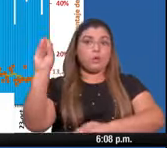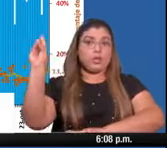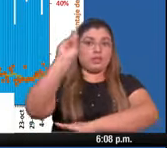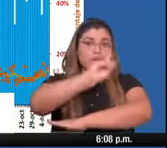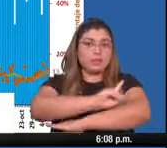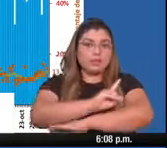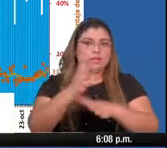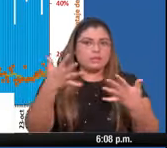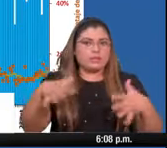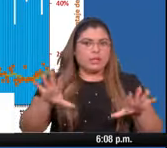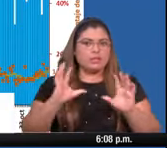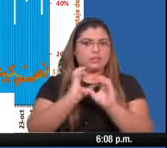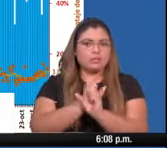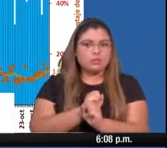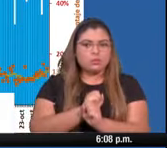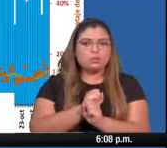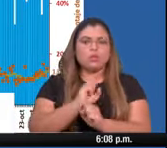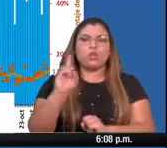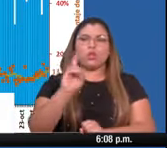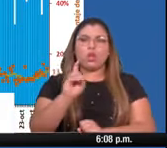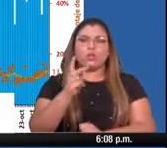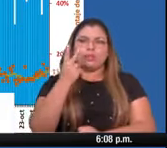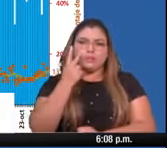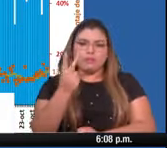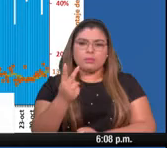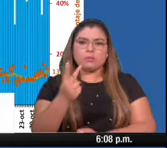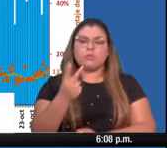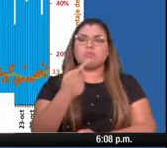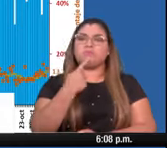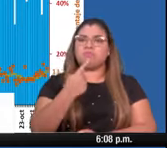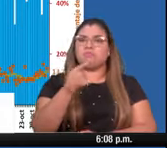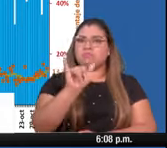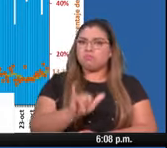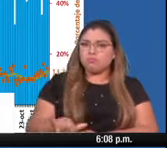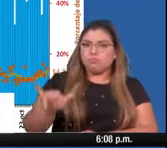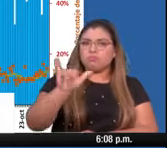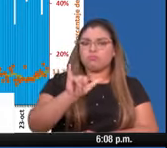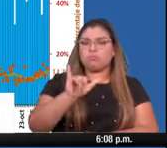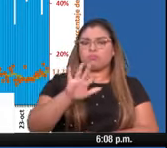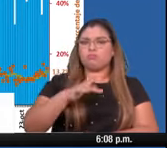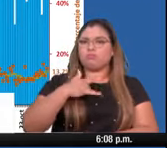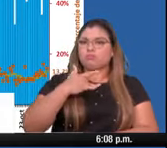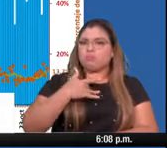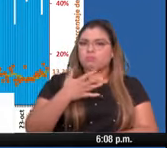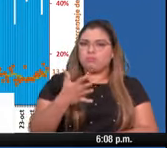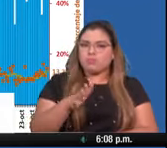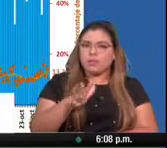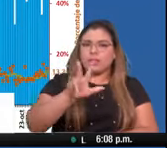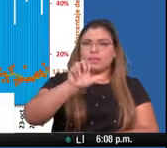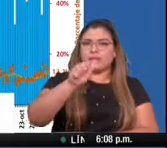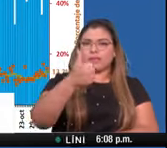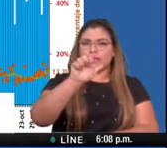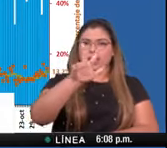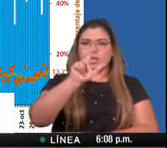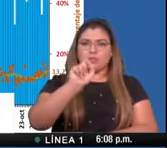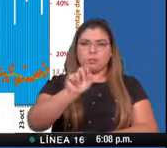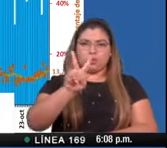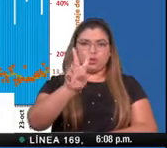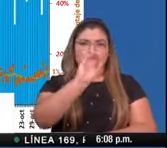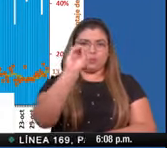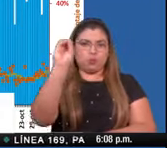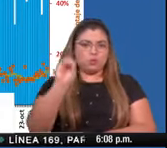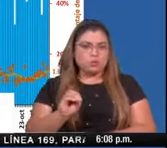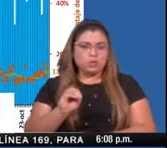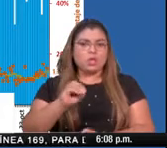se han estado realizando, en donde podemos ver que hemos mantenido un promedio de 13.2